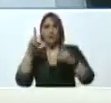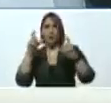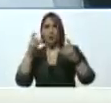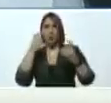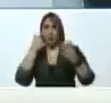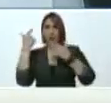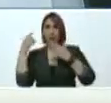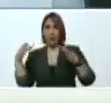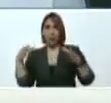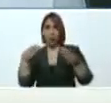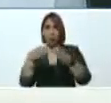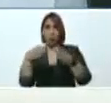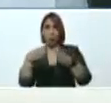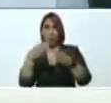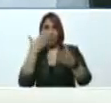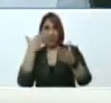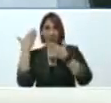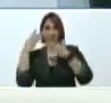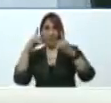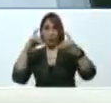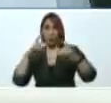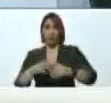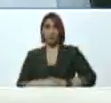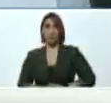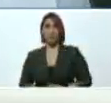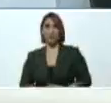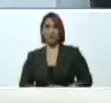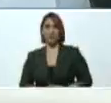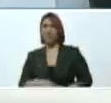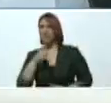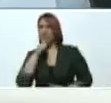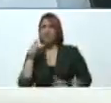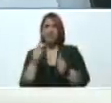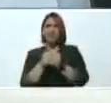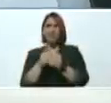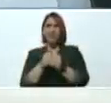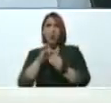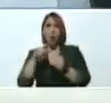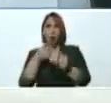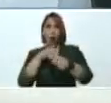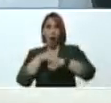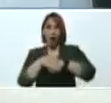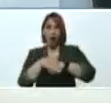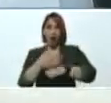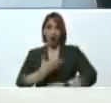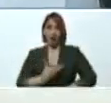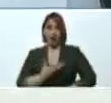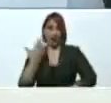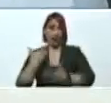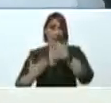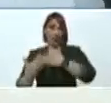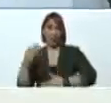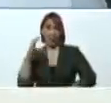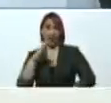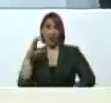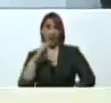chico. Esa reunión. ¿Quién está al lado? Jorge Rodríguez, era alcalde de Caracas.